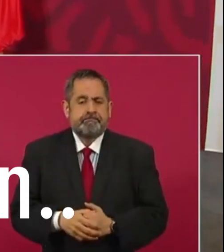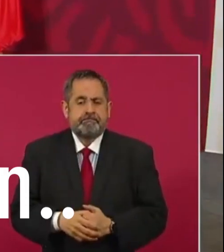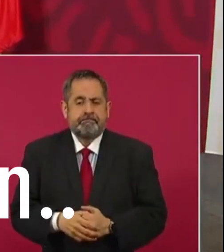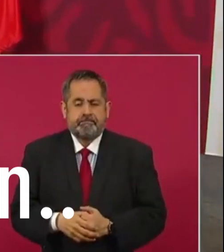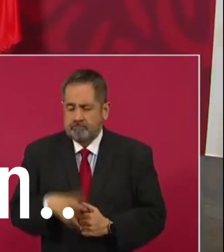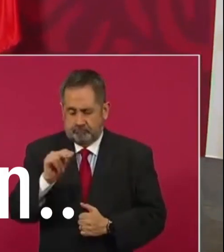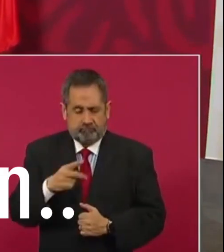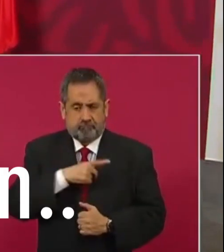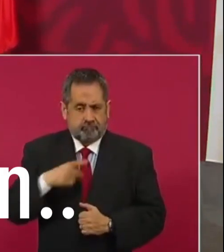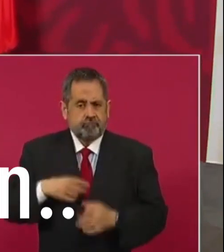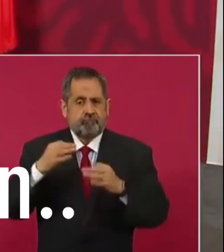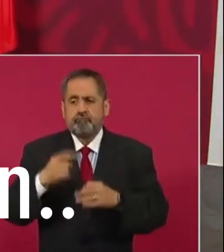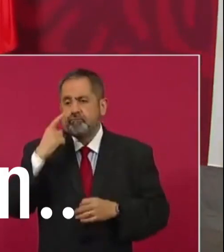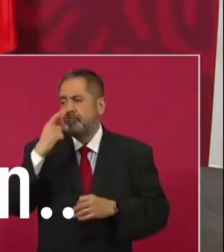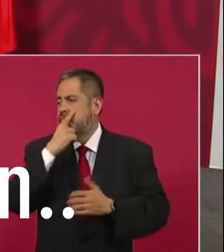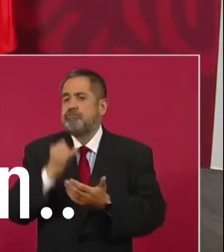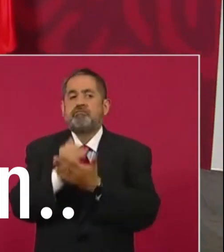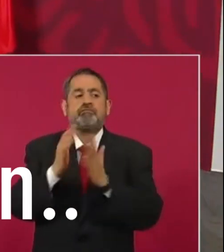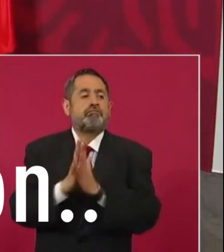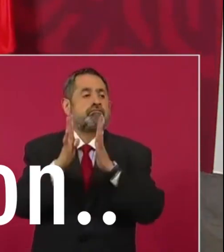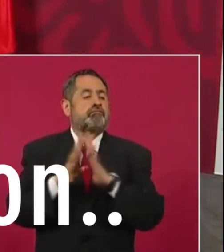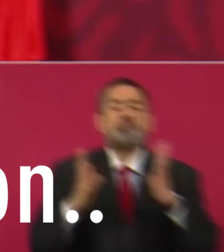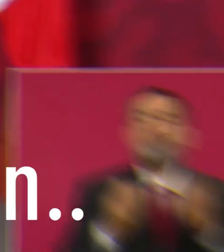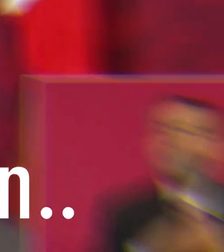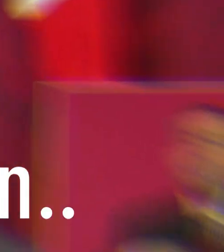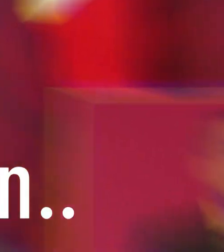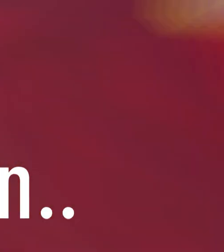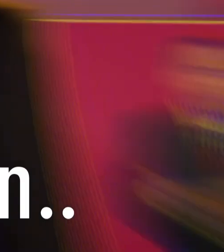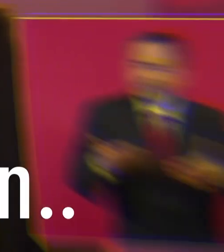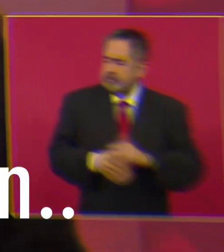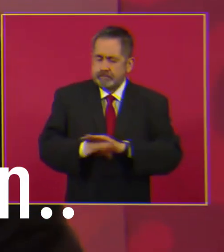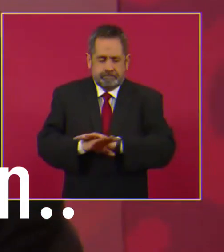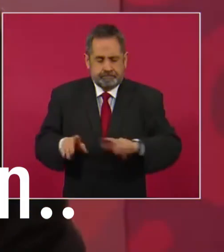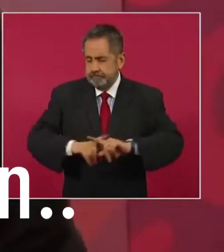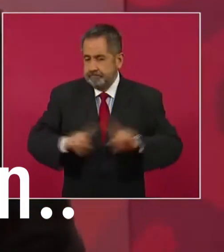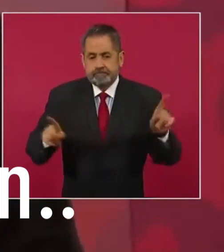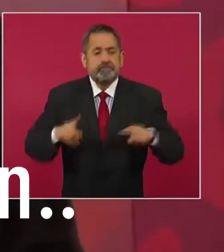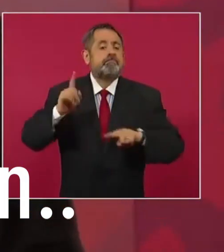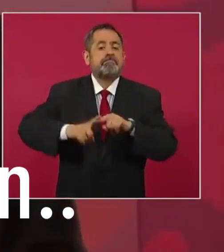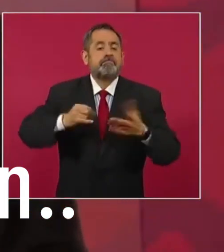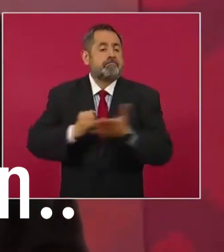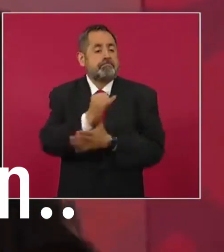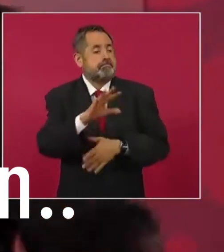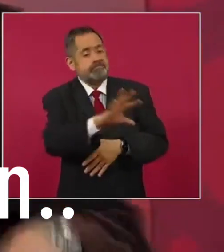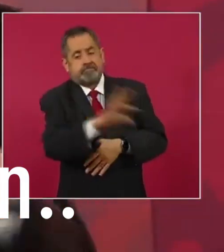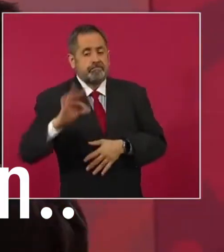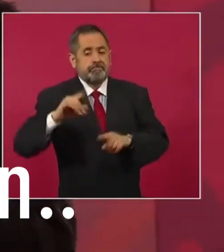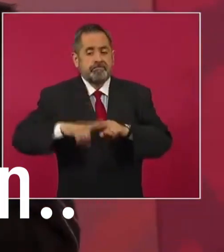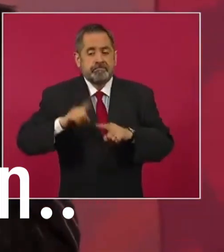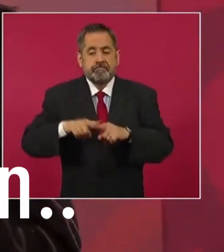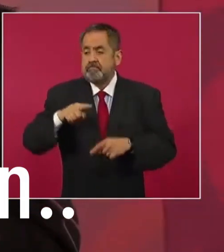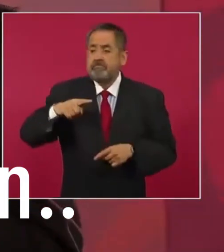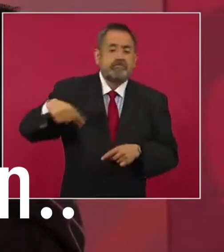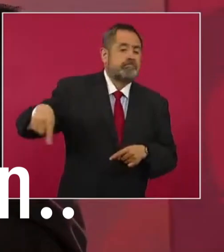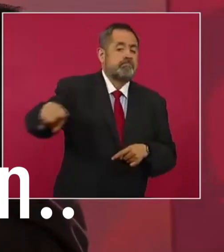sino que haya democracia sindical. Ahora van a ser los trabajadores, y es voto